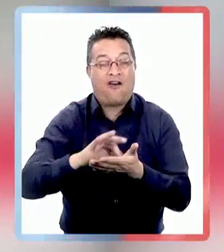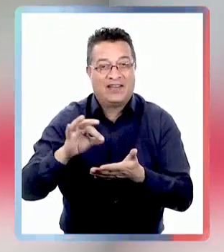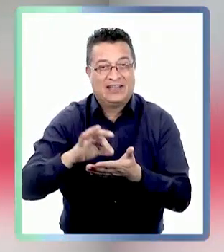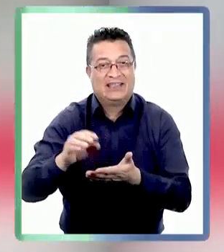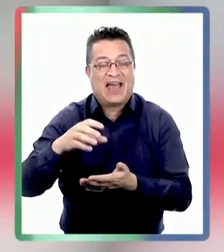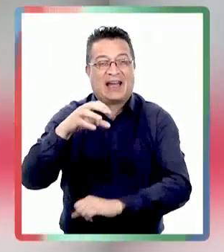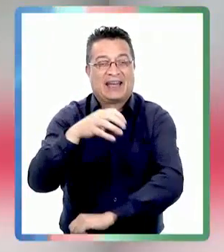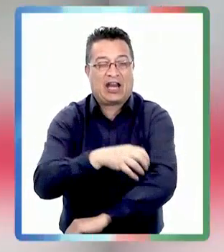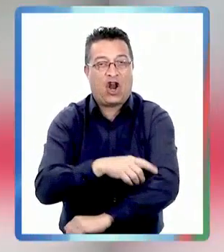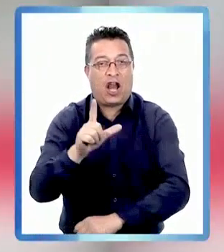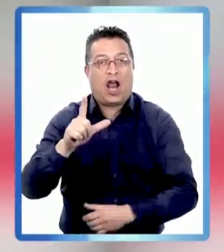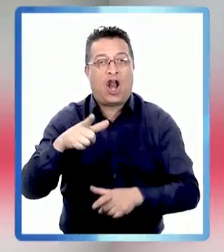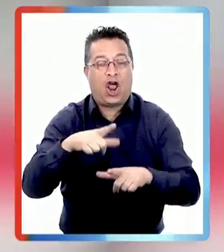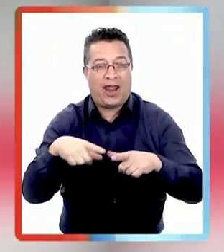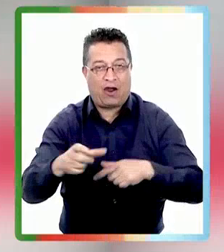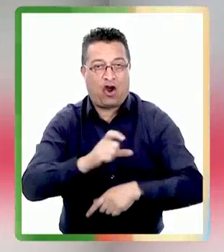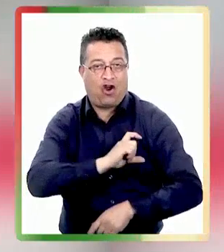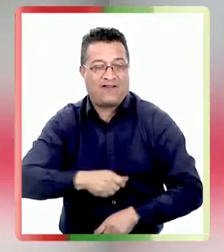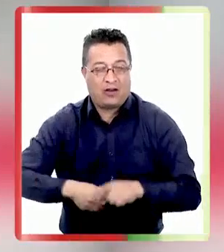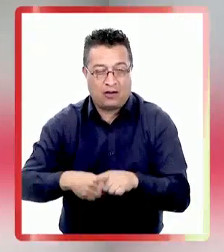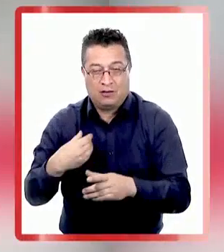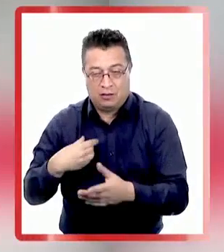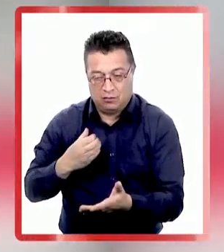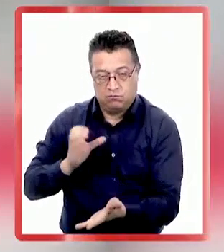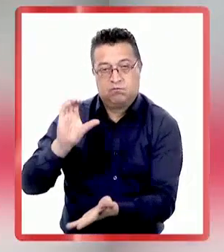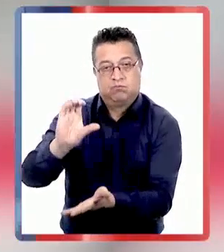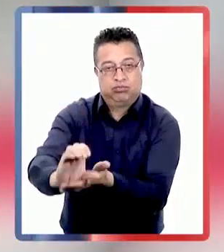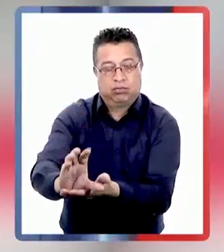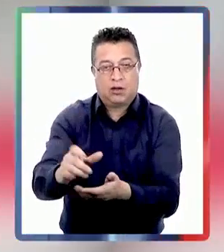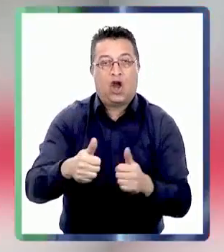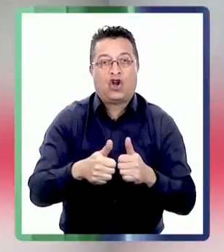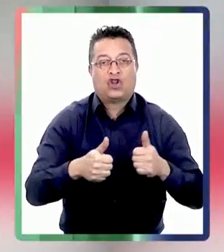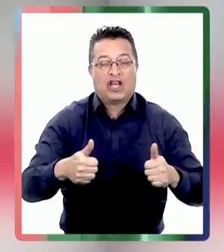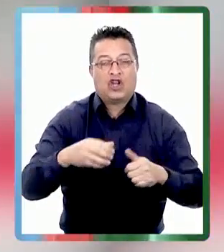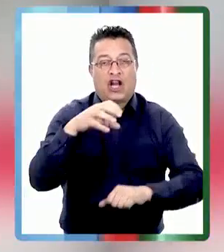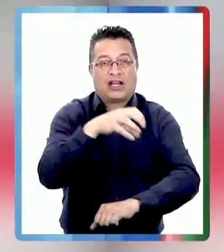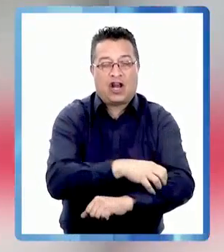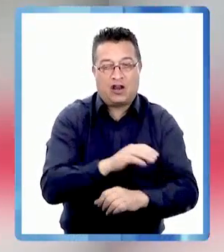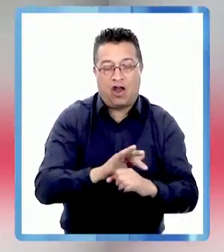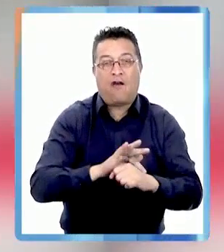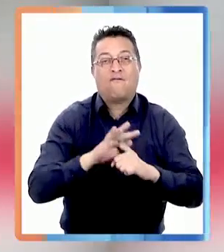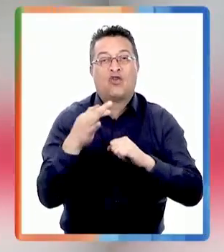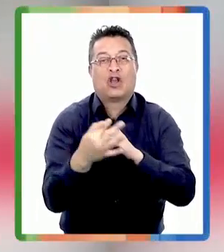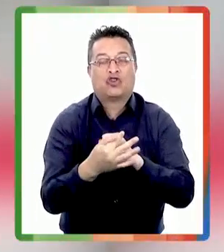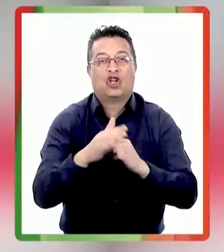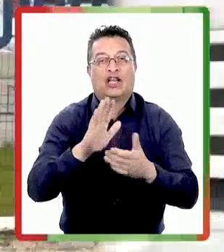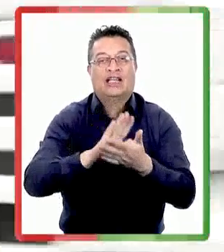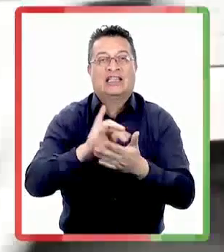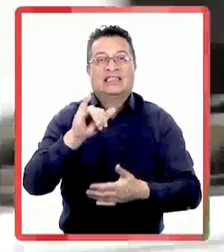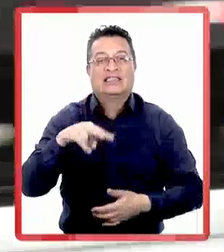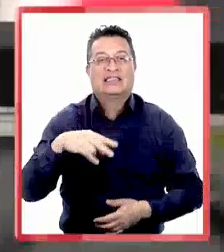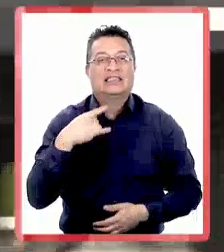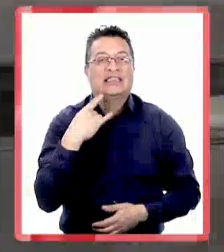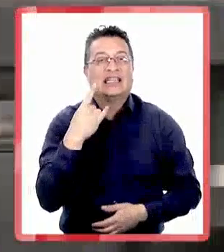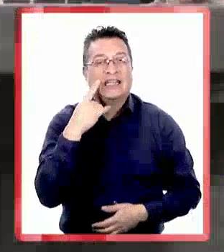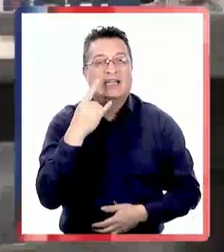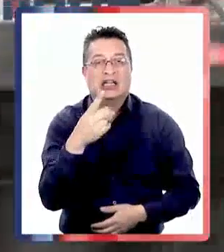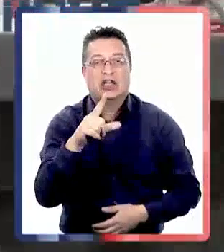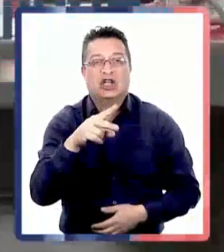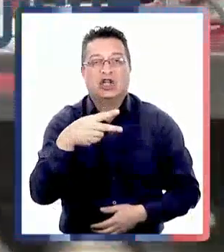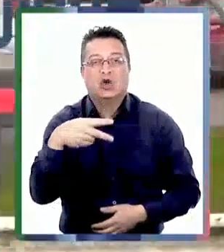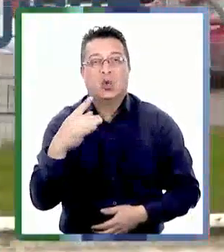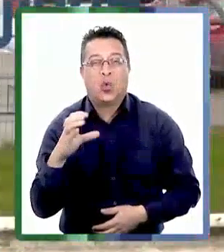regional de Los Lagos. El artículo hablaba de la transferencia de recursos desde el Consejo Regional a la Fundación Chinquihue, organización que,